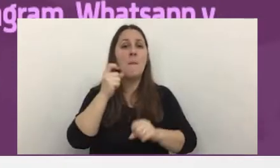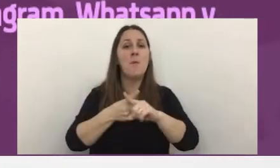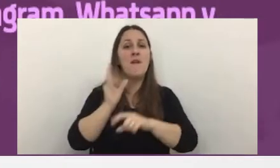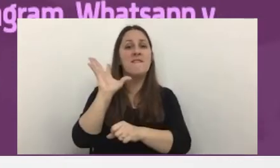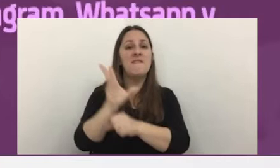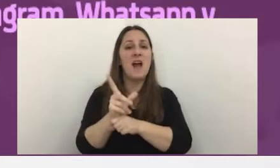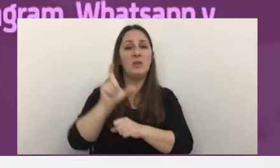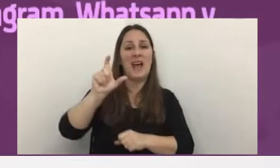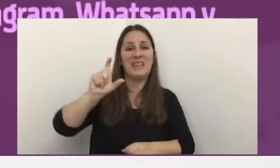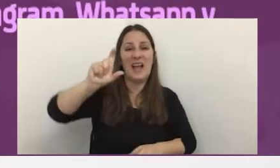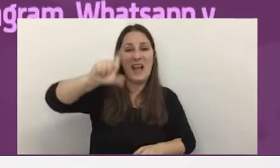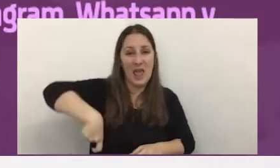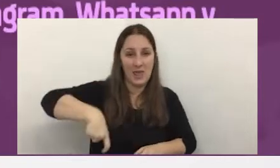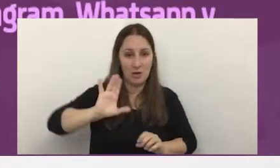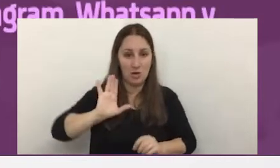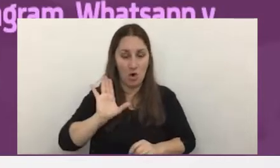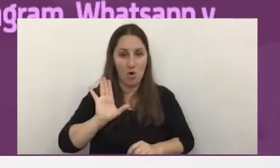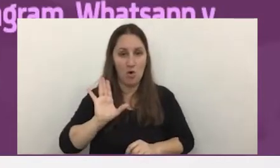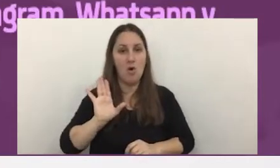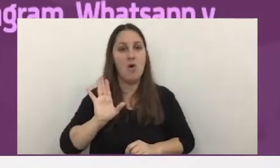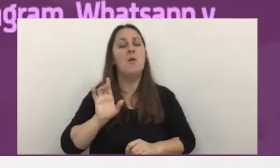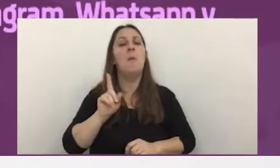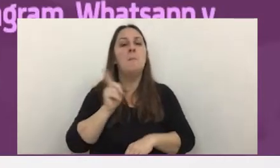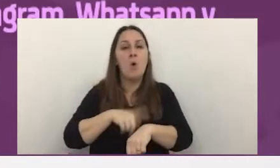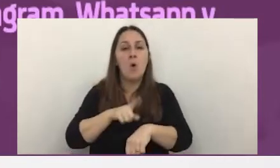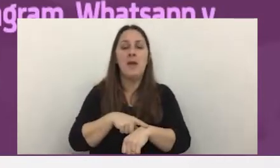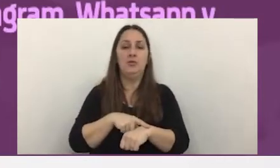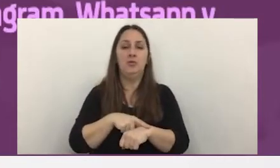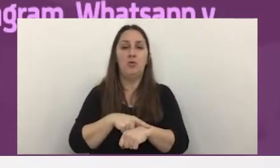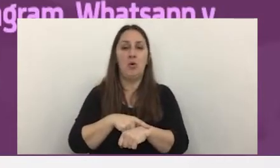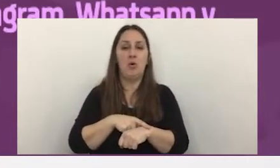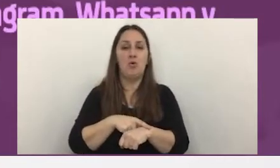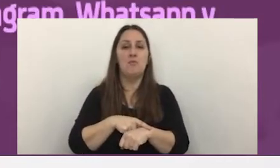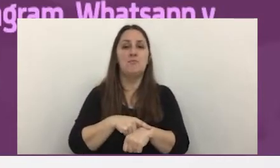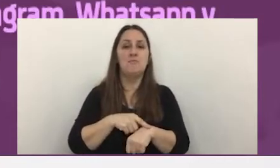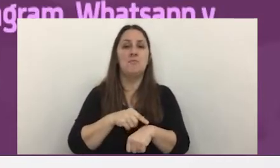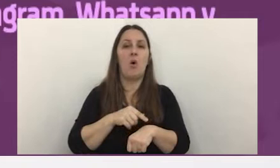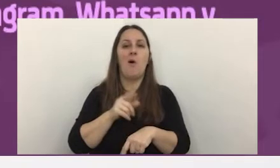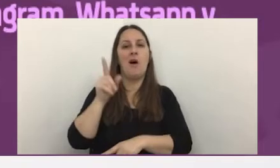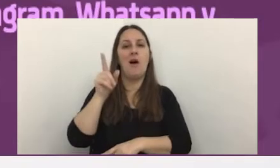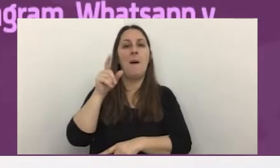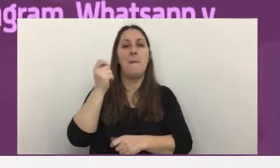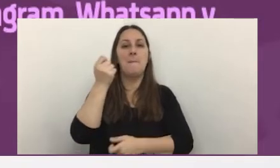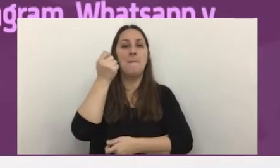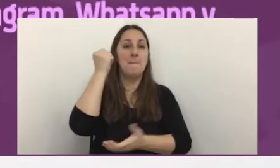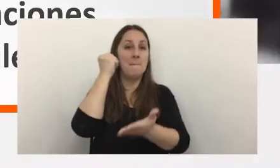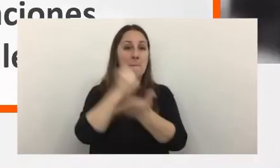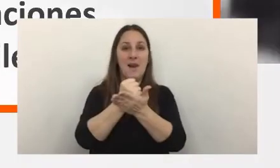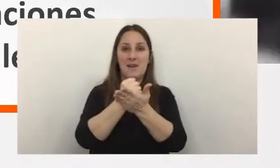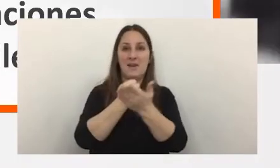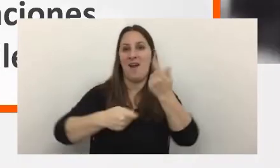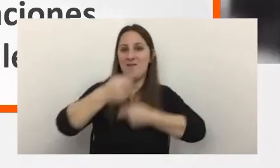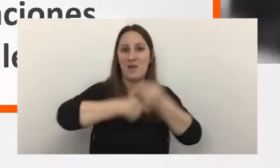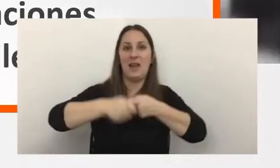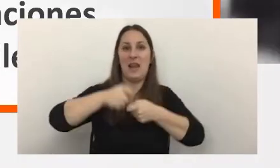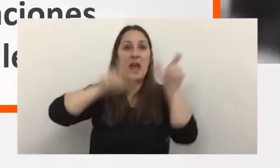tarjeta de crédito en gran medida a partir de hacerse pasar por las grandes marcas que el mundo consume